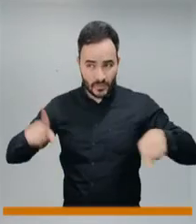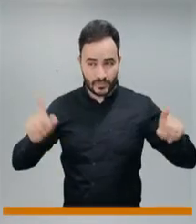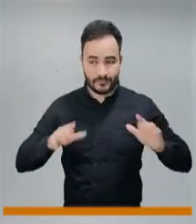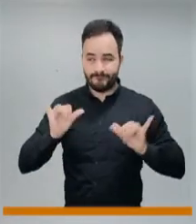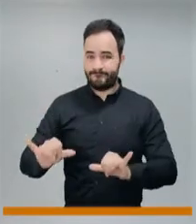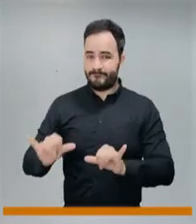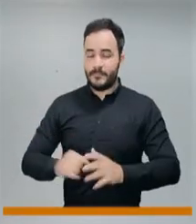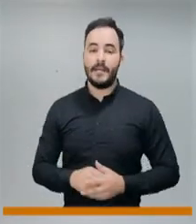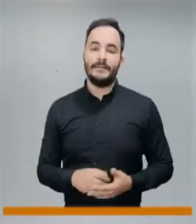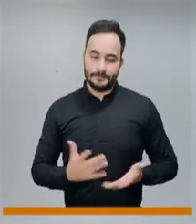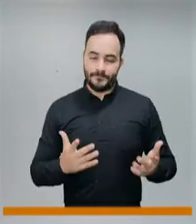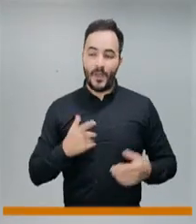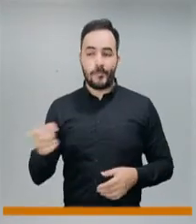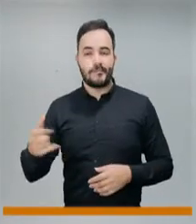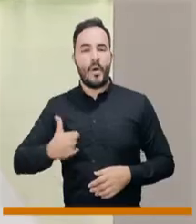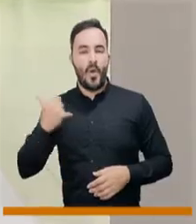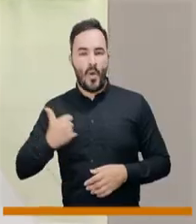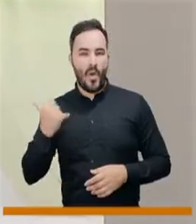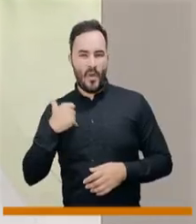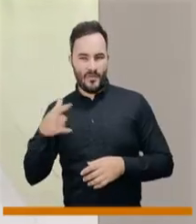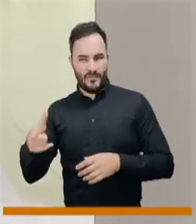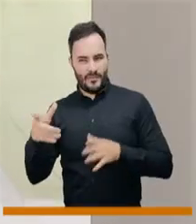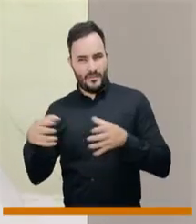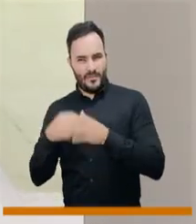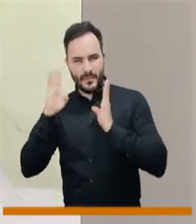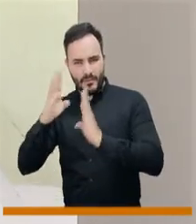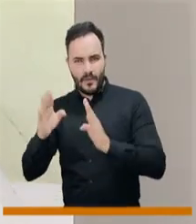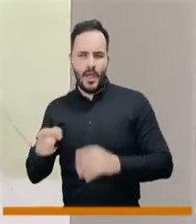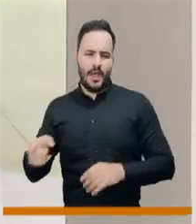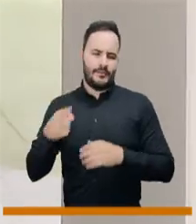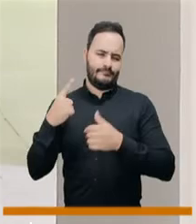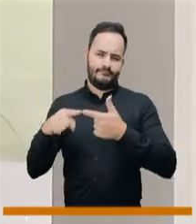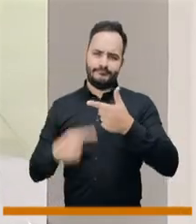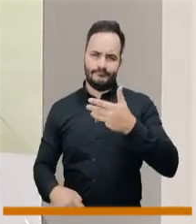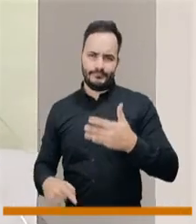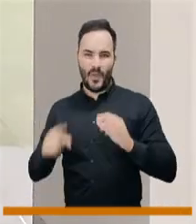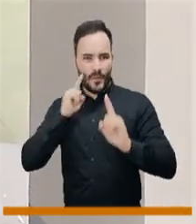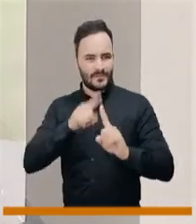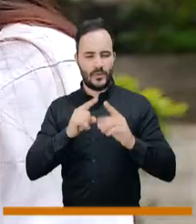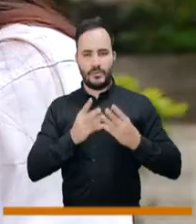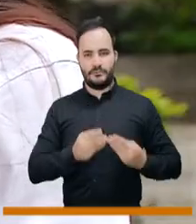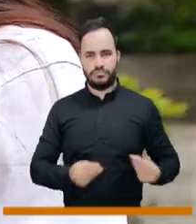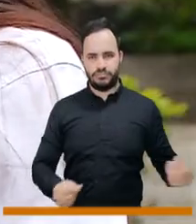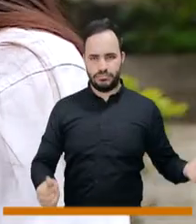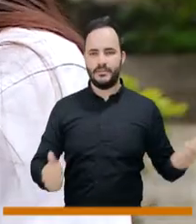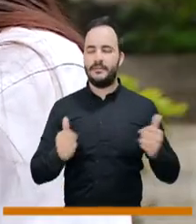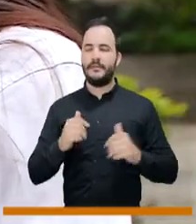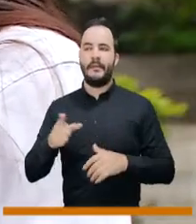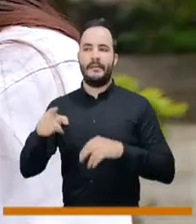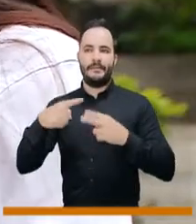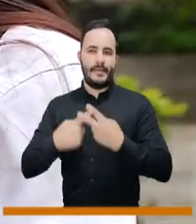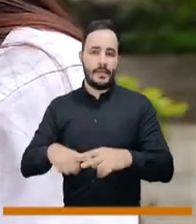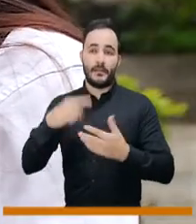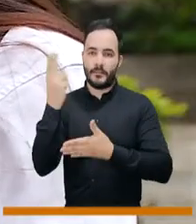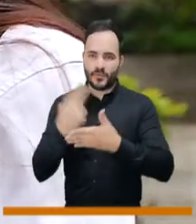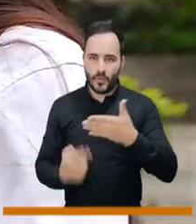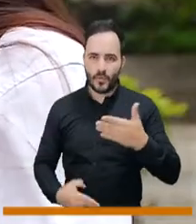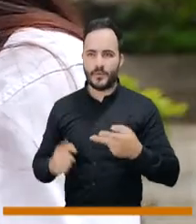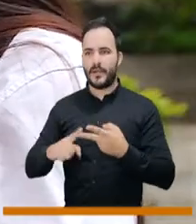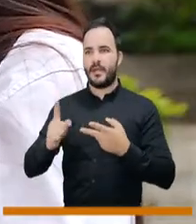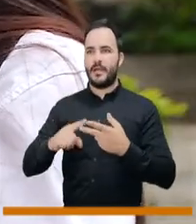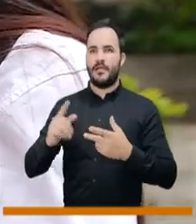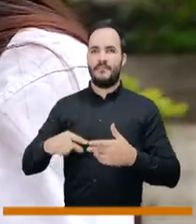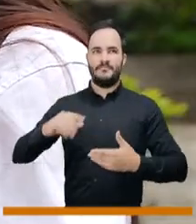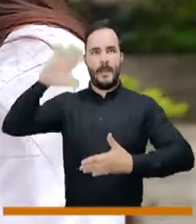meses. En el servicio DUAL, que son los adolescentes, hay muchos talleres. Hay talleres de pintura, hay talleres de muralismo,